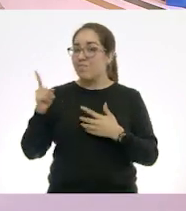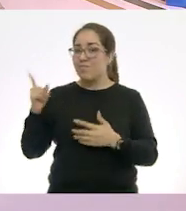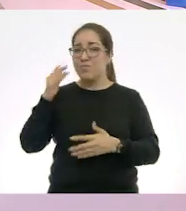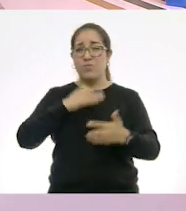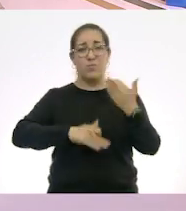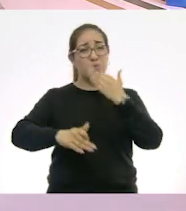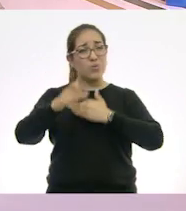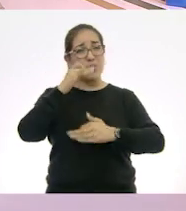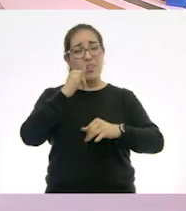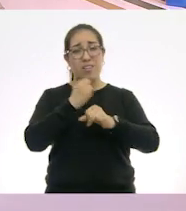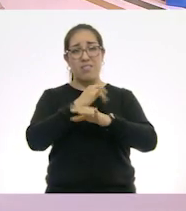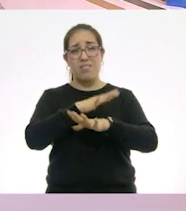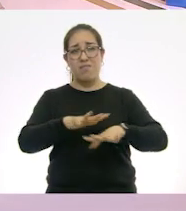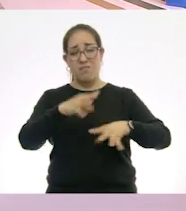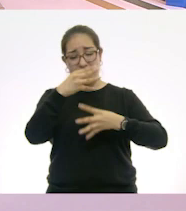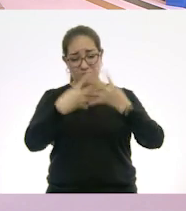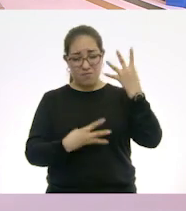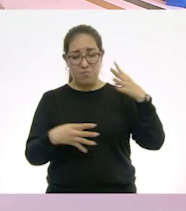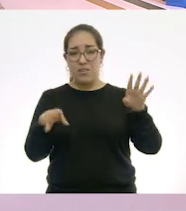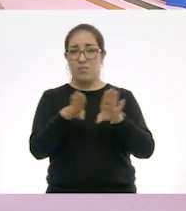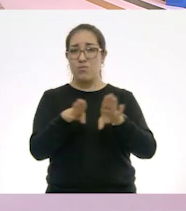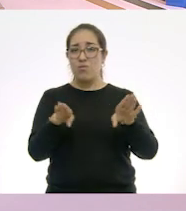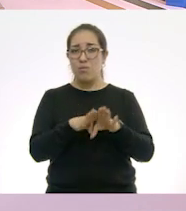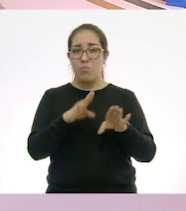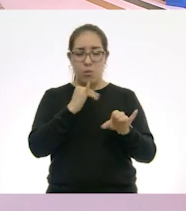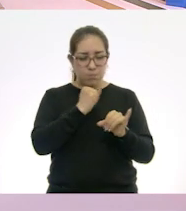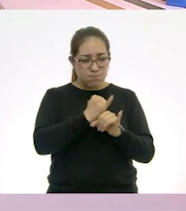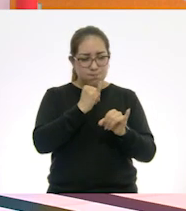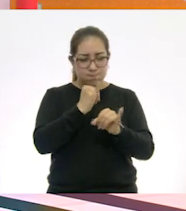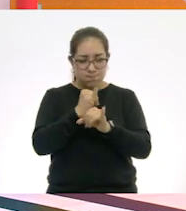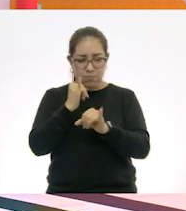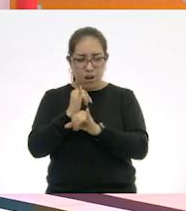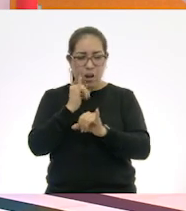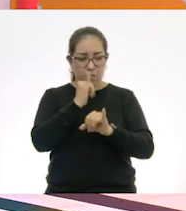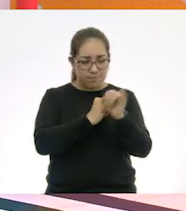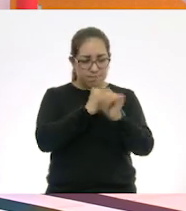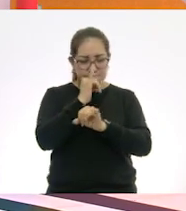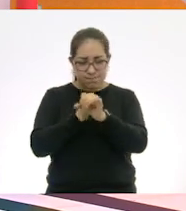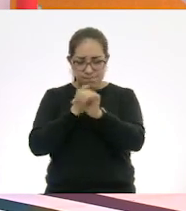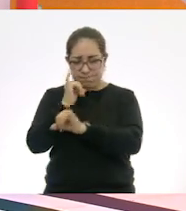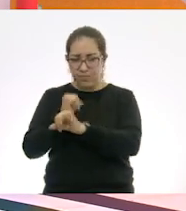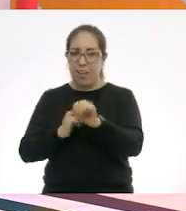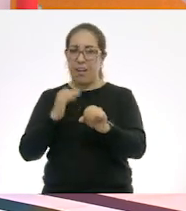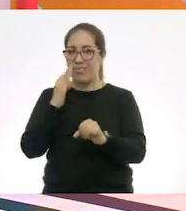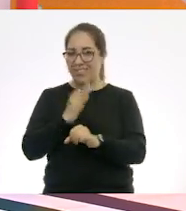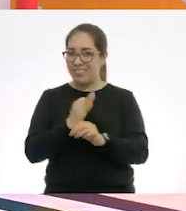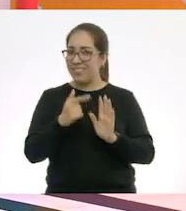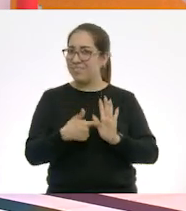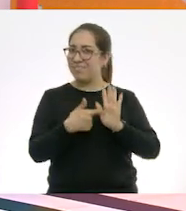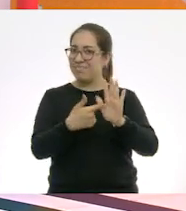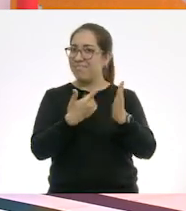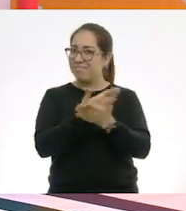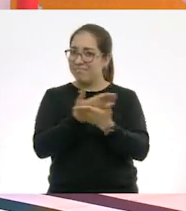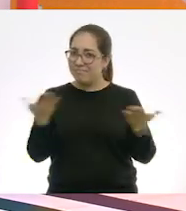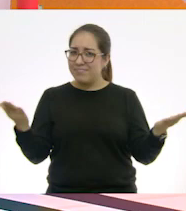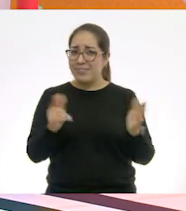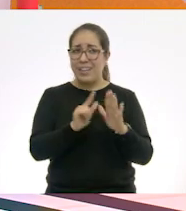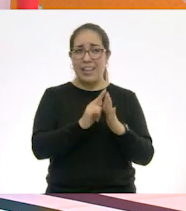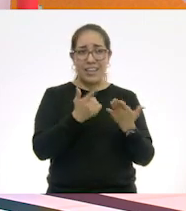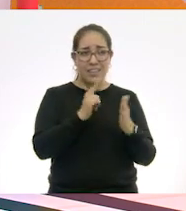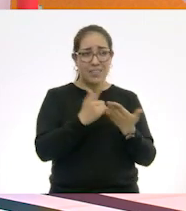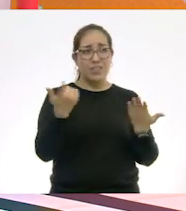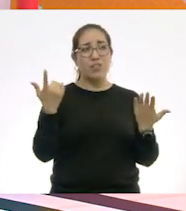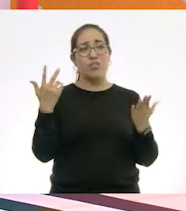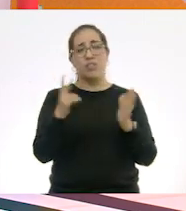la diversidad de estas fuentes que nosotros estamos presentando en este momento. Y el siguiente. Eran libros, eran